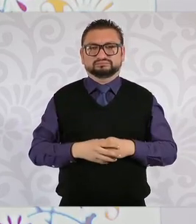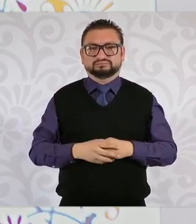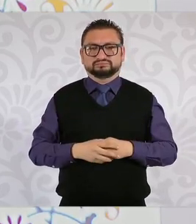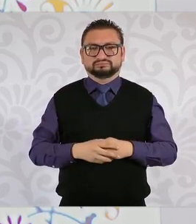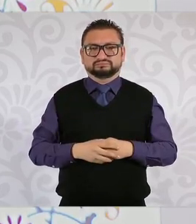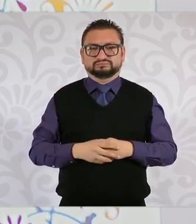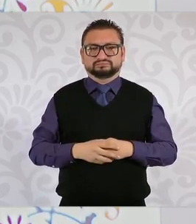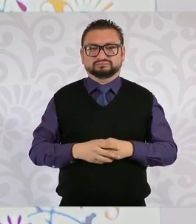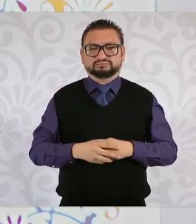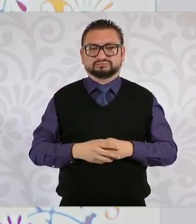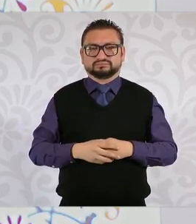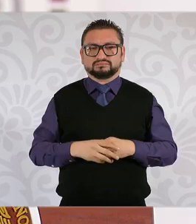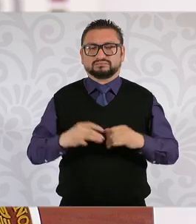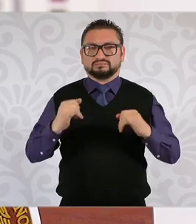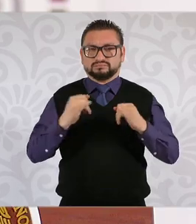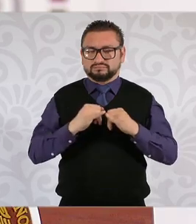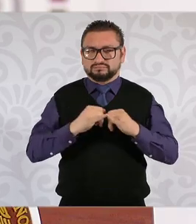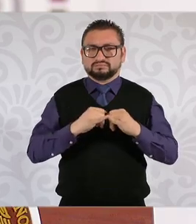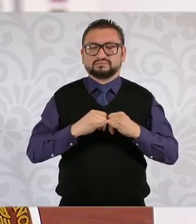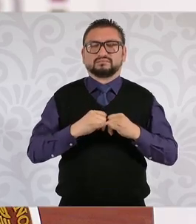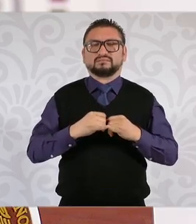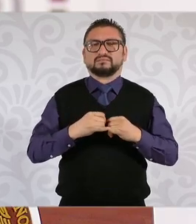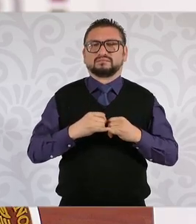de instancias